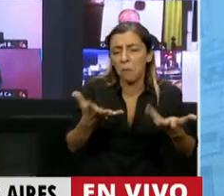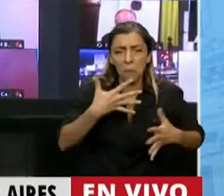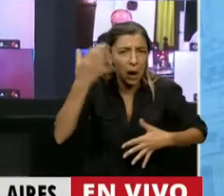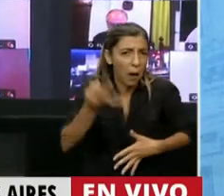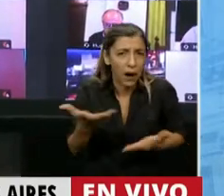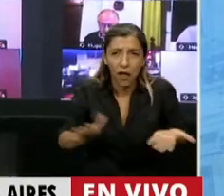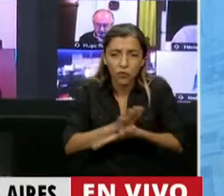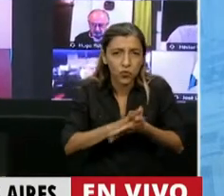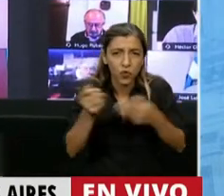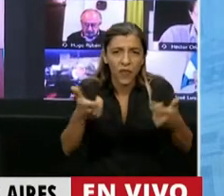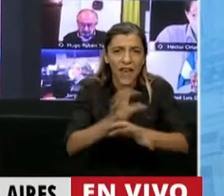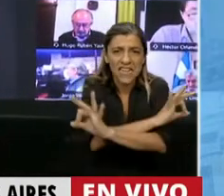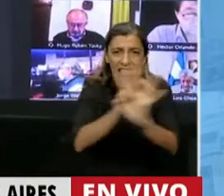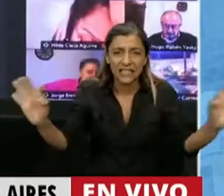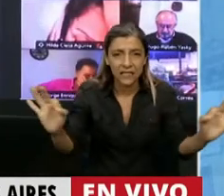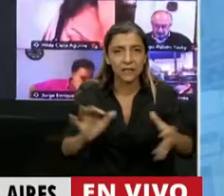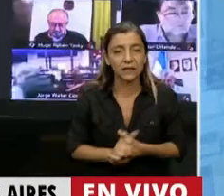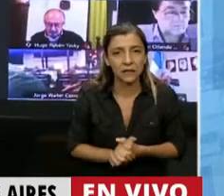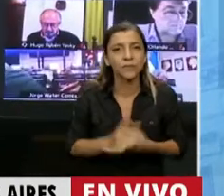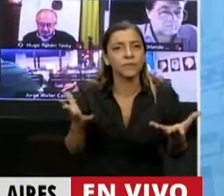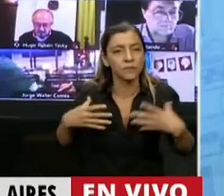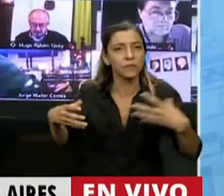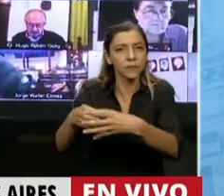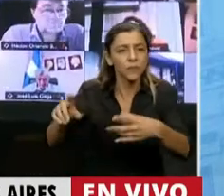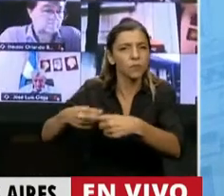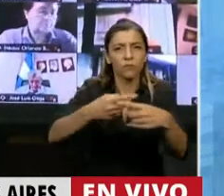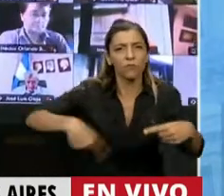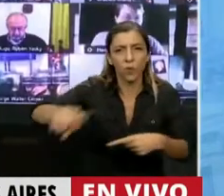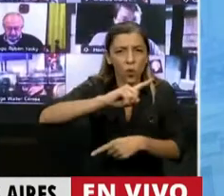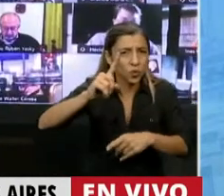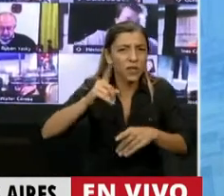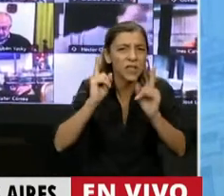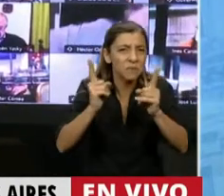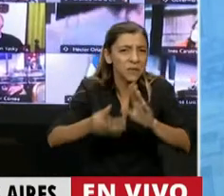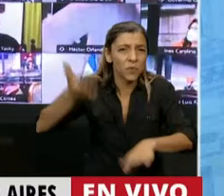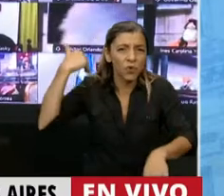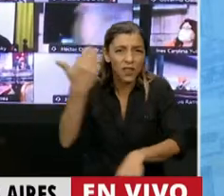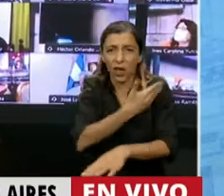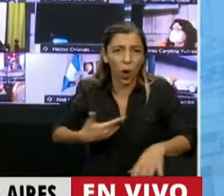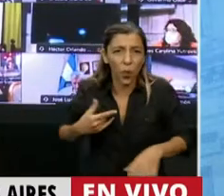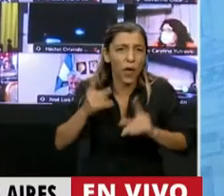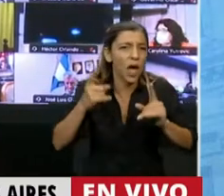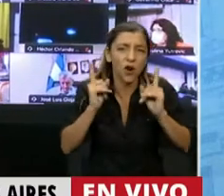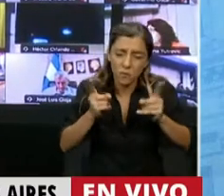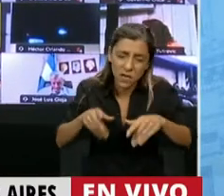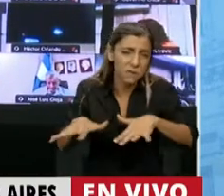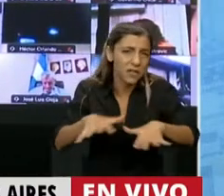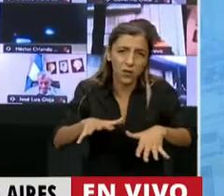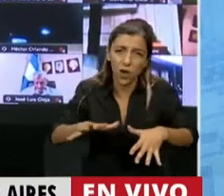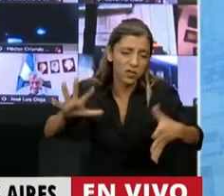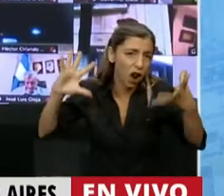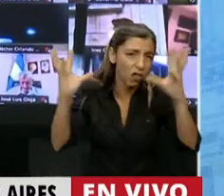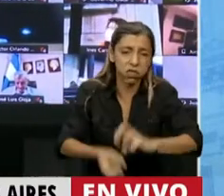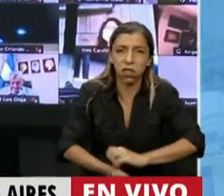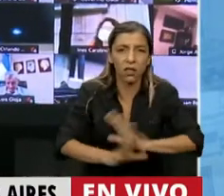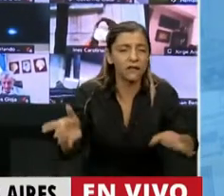mayoritarios son parte de los que nos han gobernado en las últimas décadas y nos han dejado en esta situación, ambos son responsables y